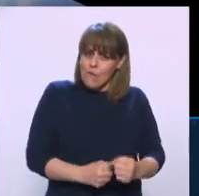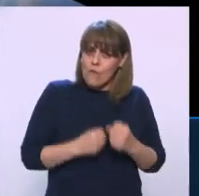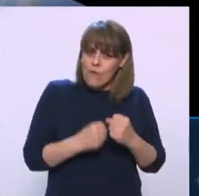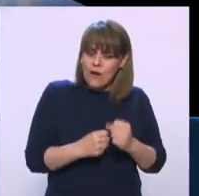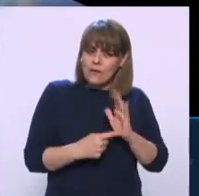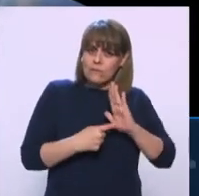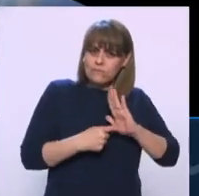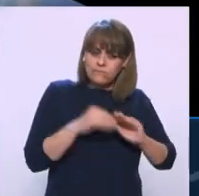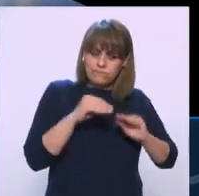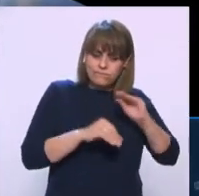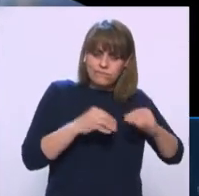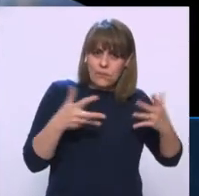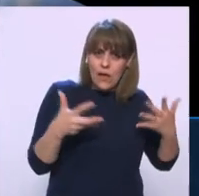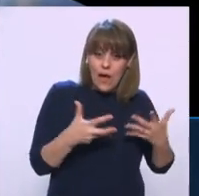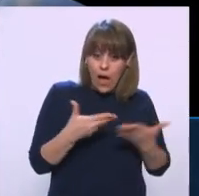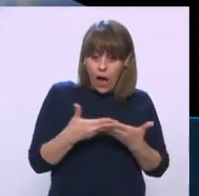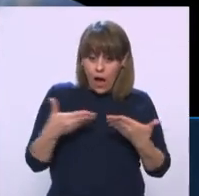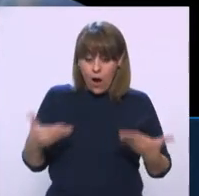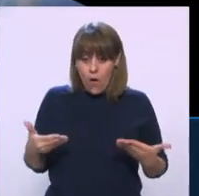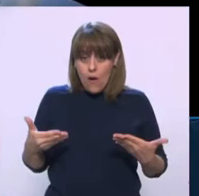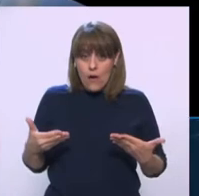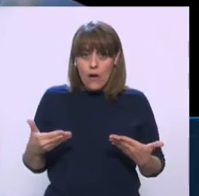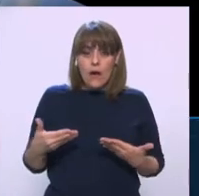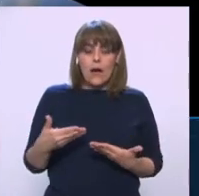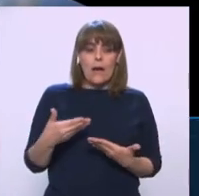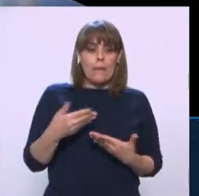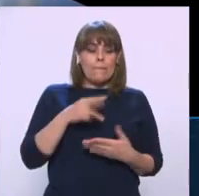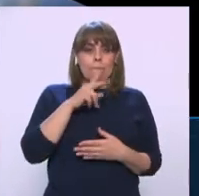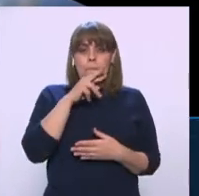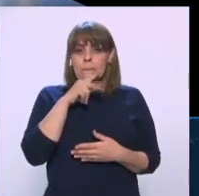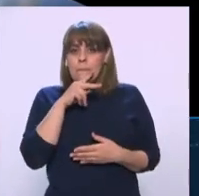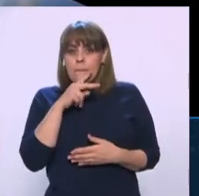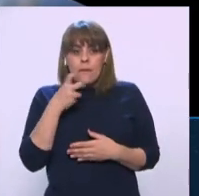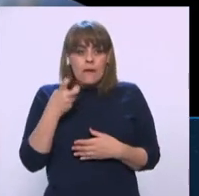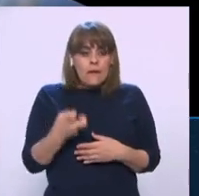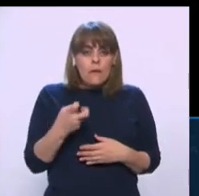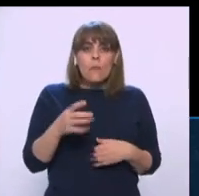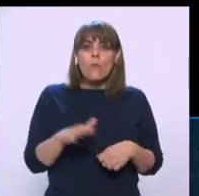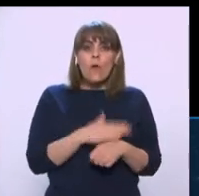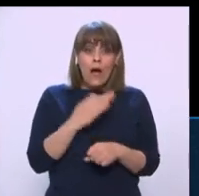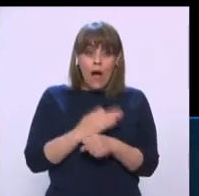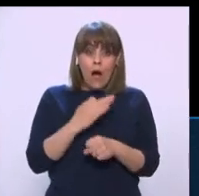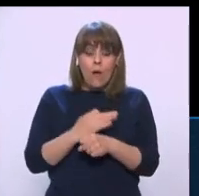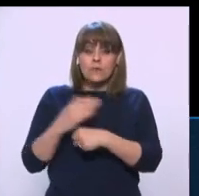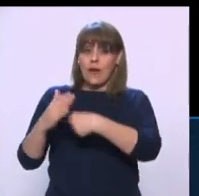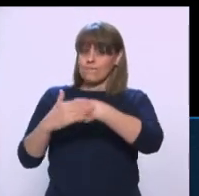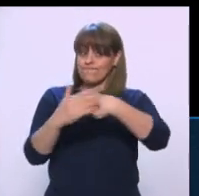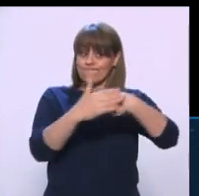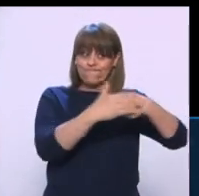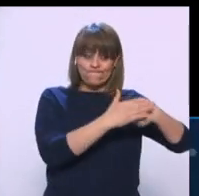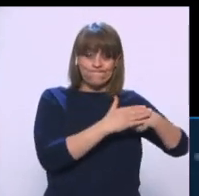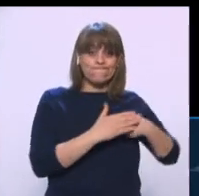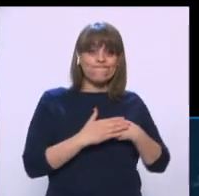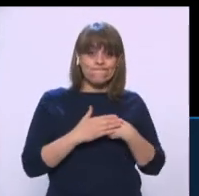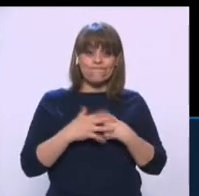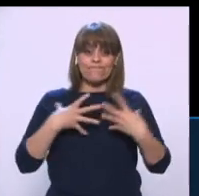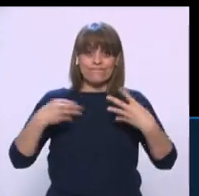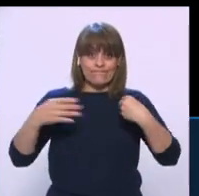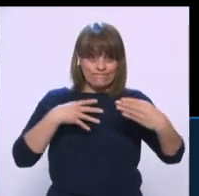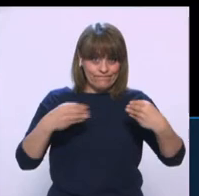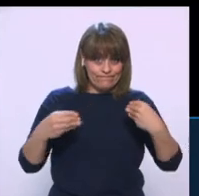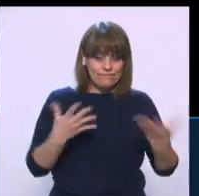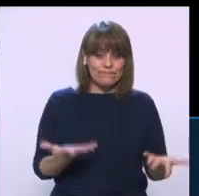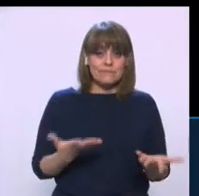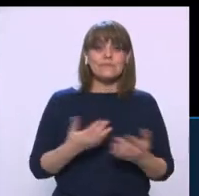Lo que estamos viendo ahora, pues, es mucha preocupación por esto porque ya estamos en una alerta epidemiológica. Un deseo de ya